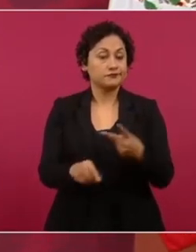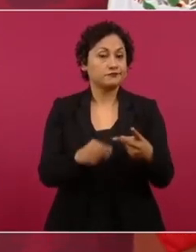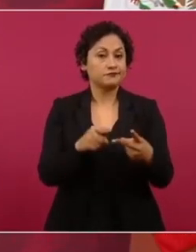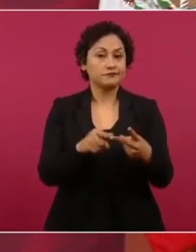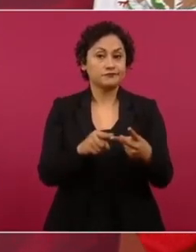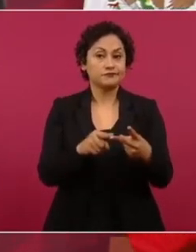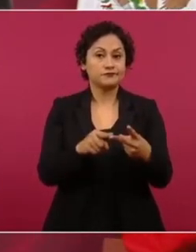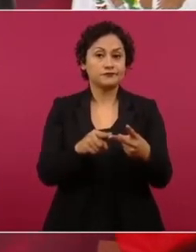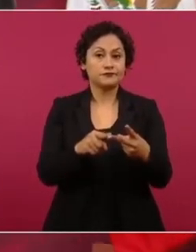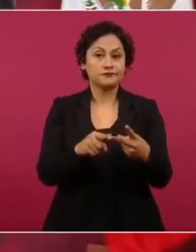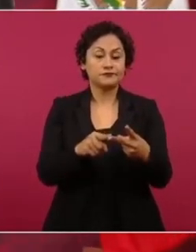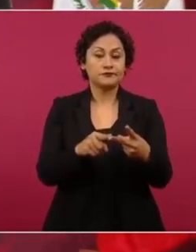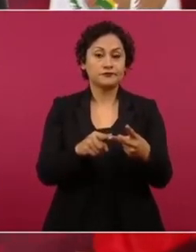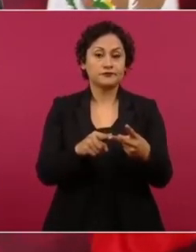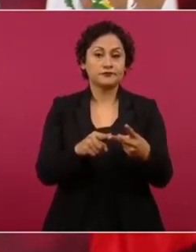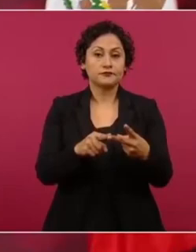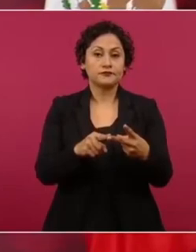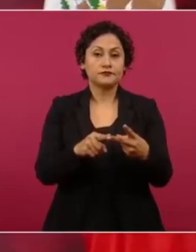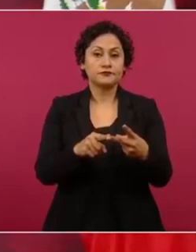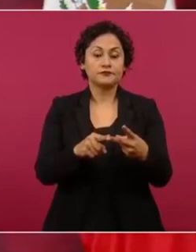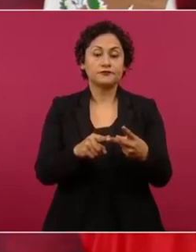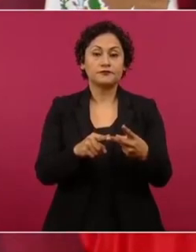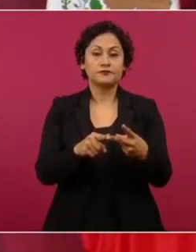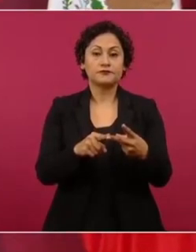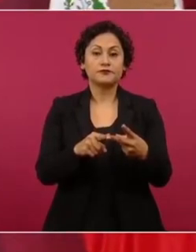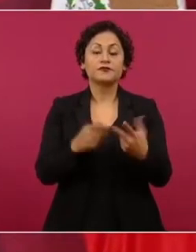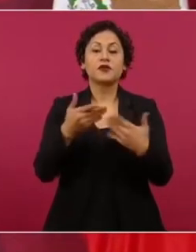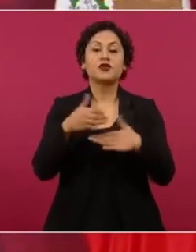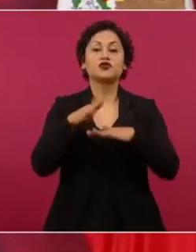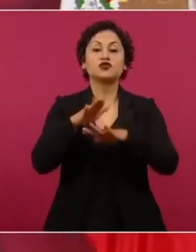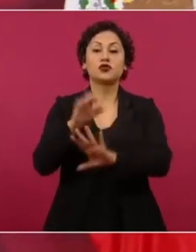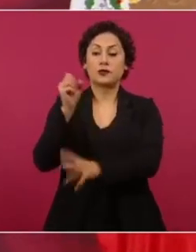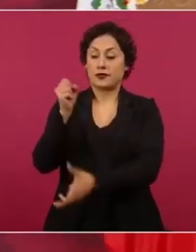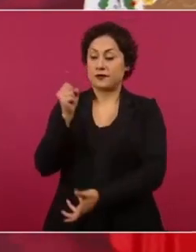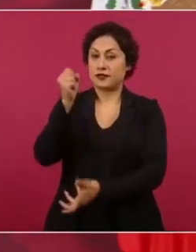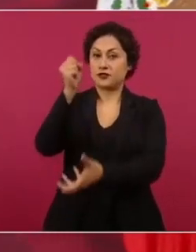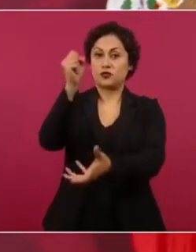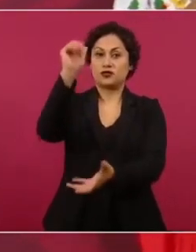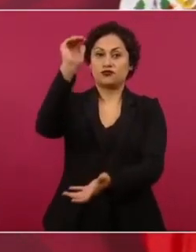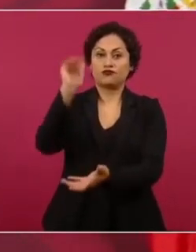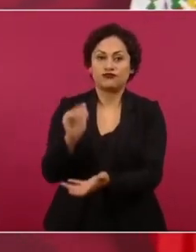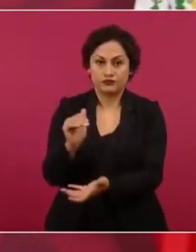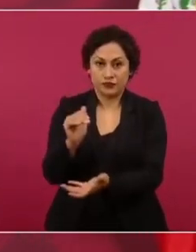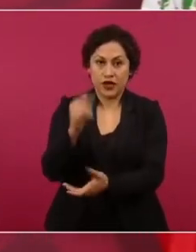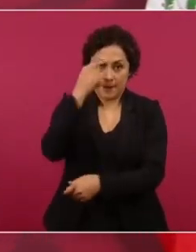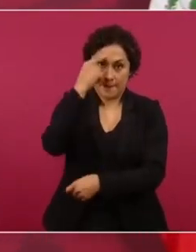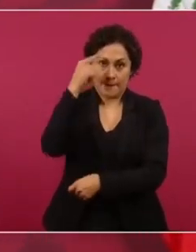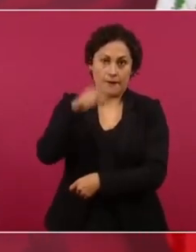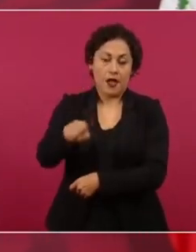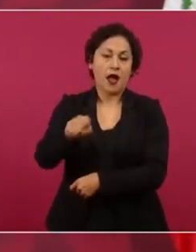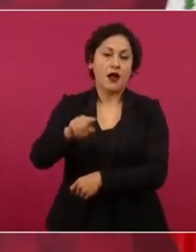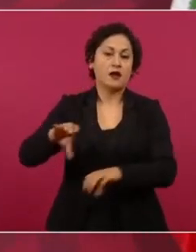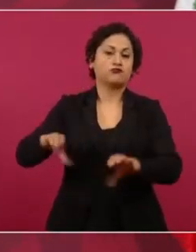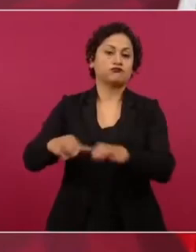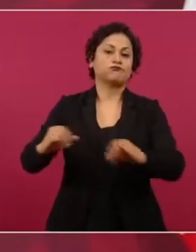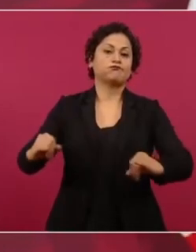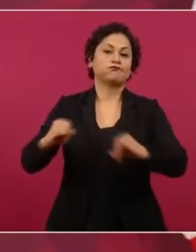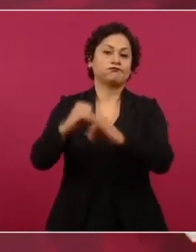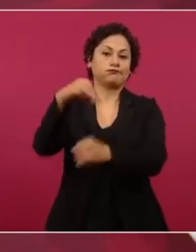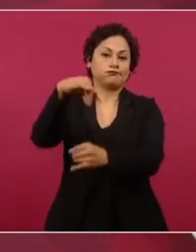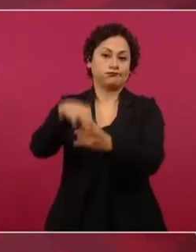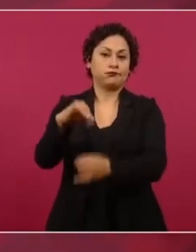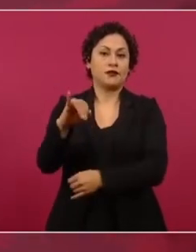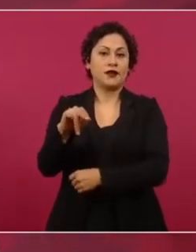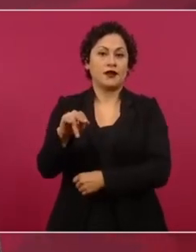se redujera el presupuesto del INE, que es de los